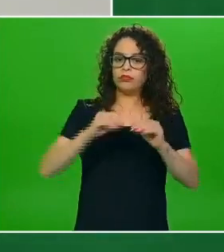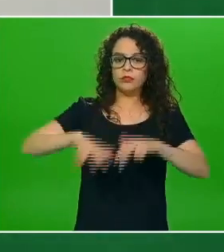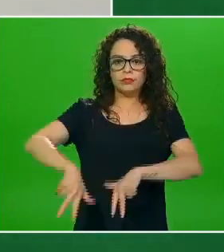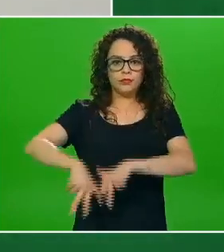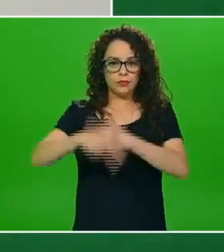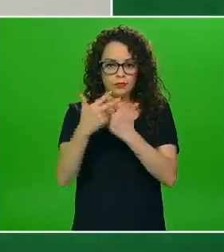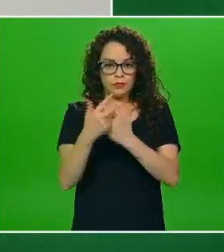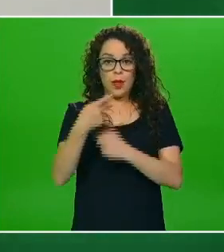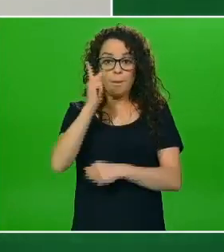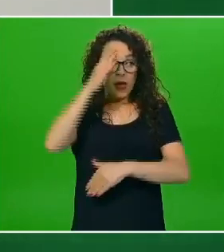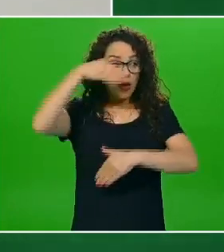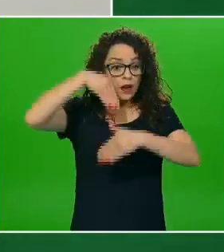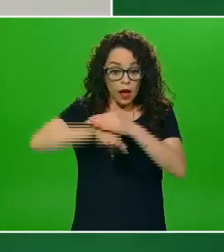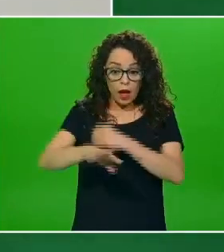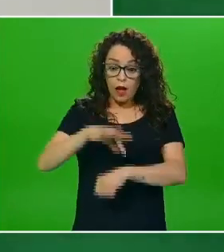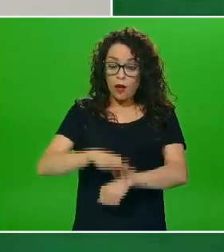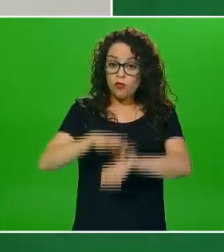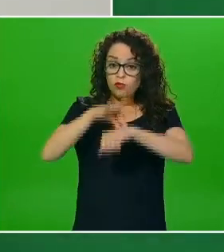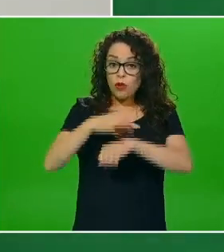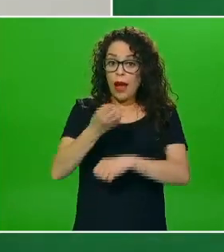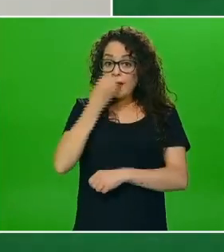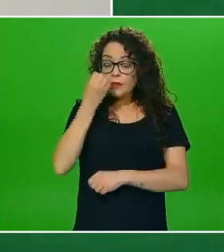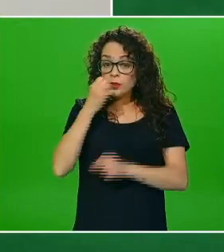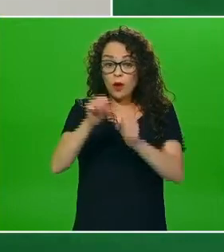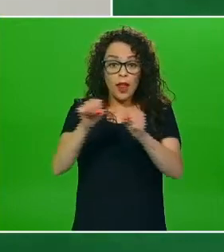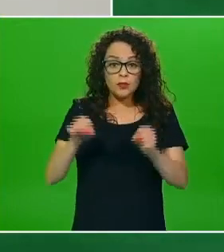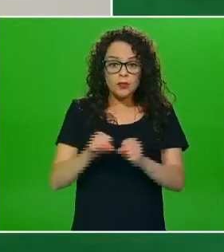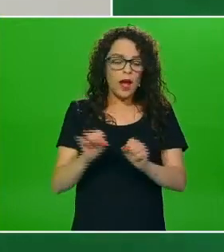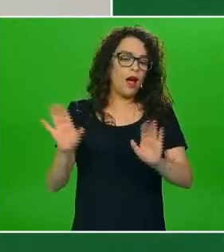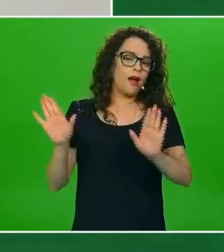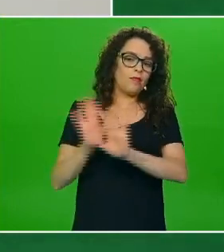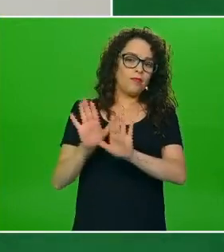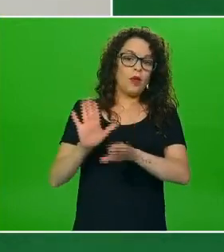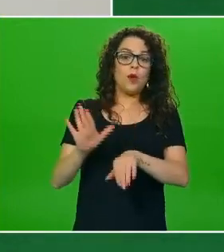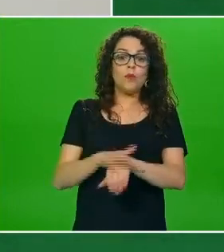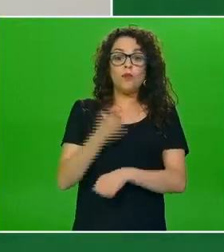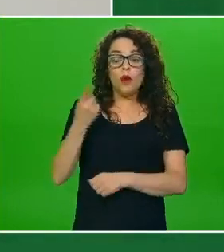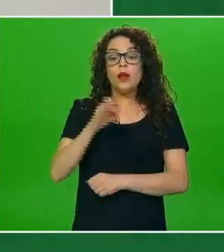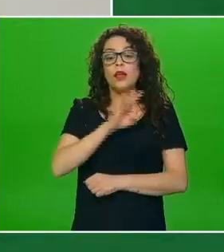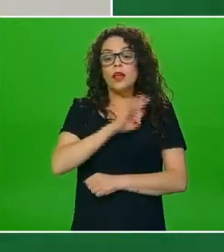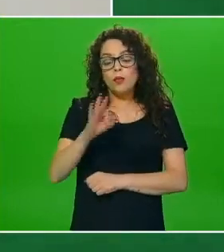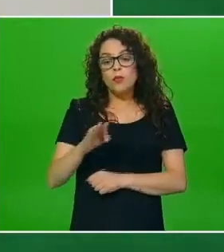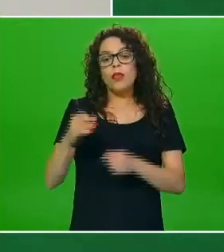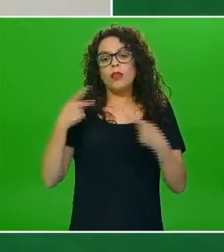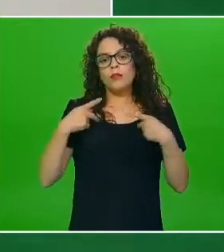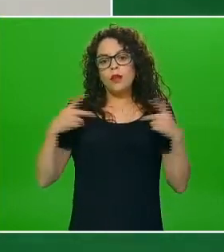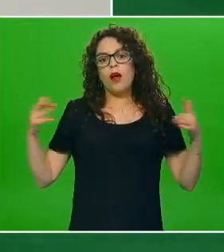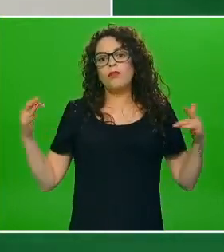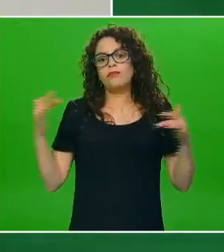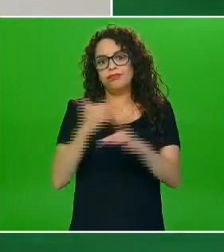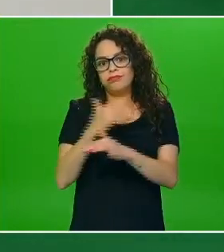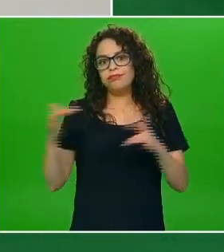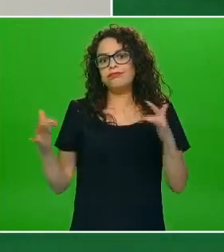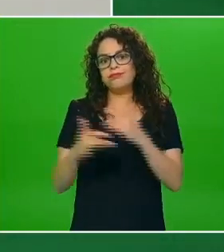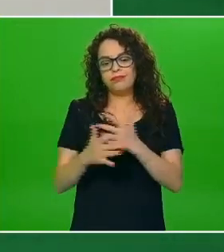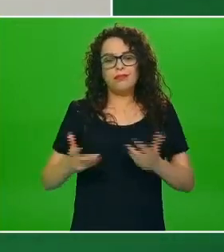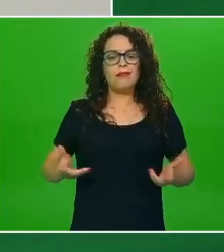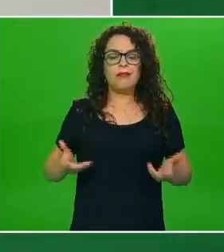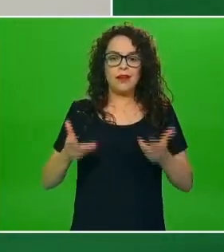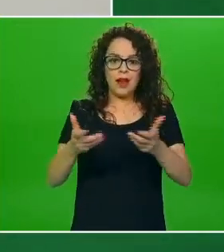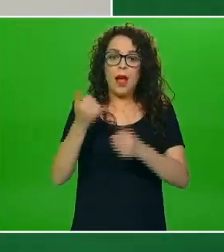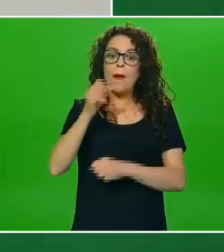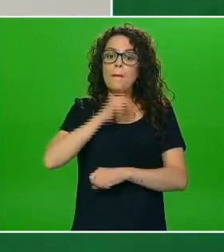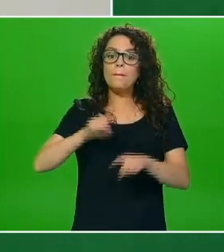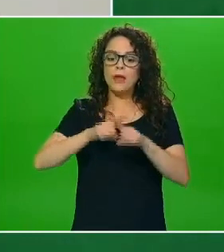que es la que lleva a incrementar la movilidad en el espacio este público y obviamente privado de